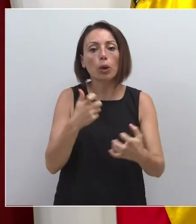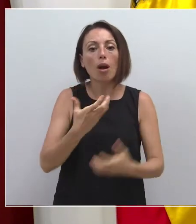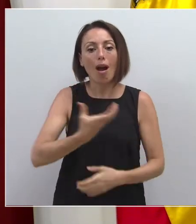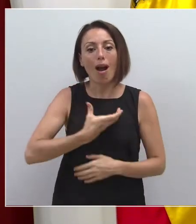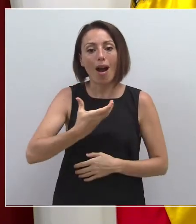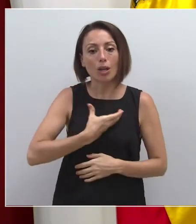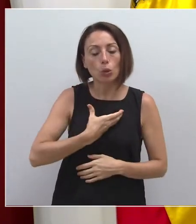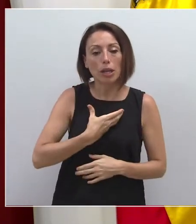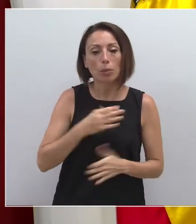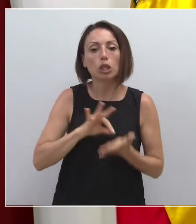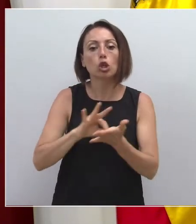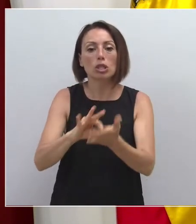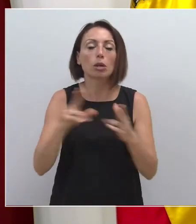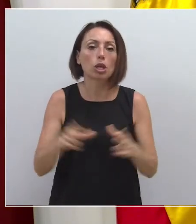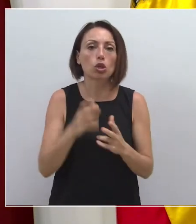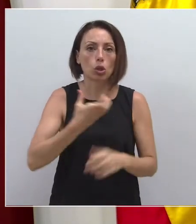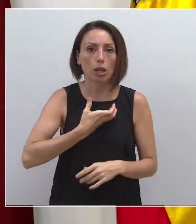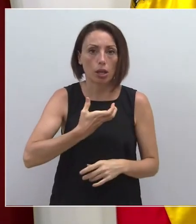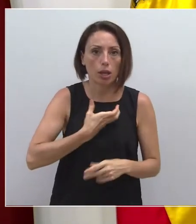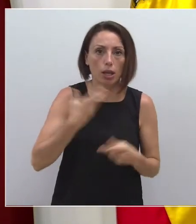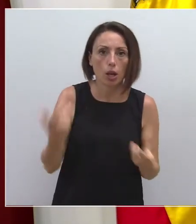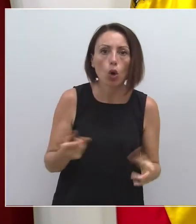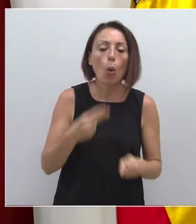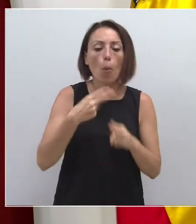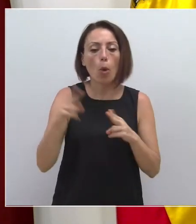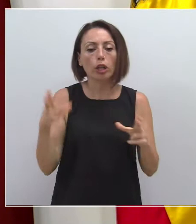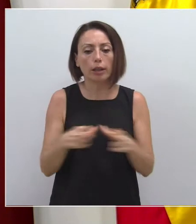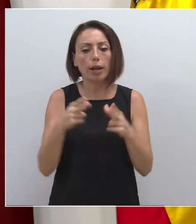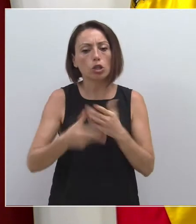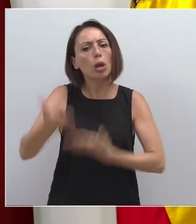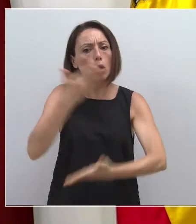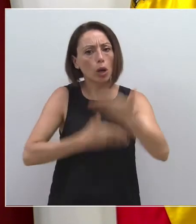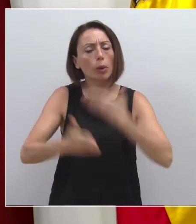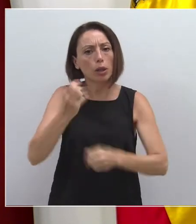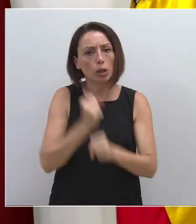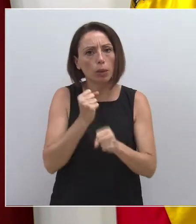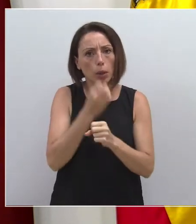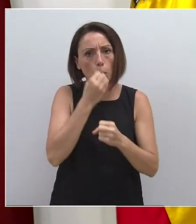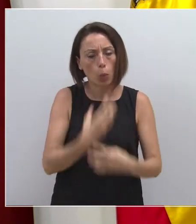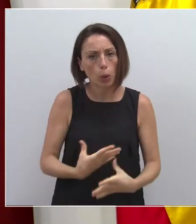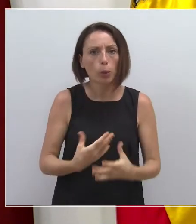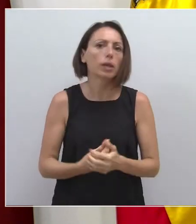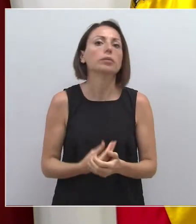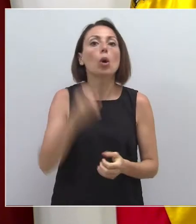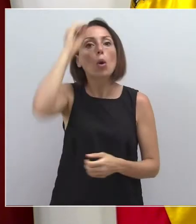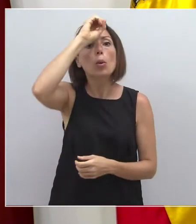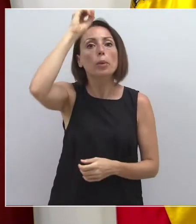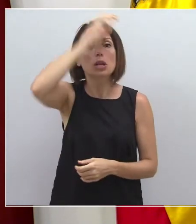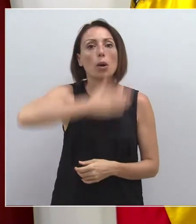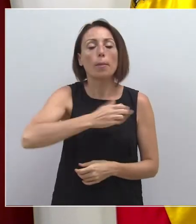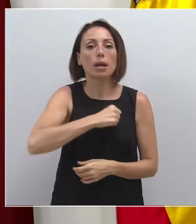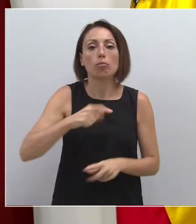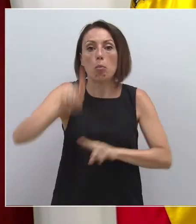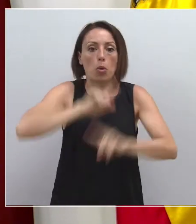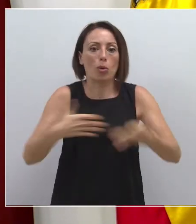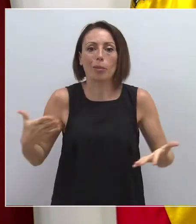con los servicios sociales del Ayuntamiento, con Política Social, con la Consejería de Política Social. Creo que este es un problema de